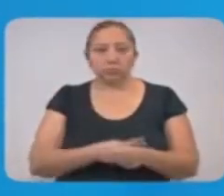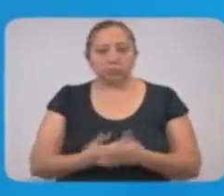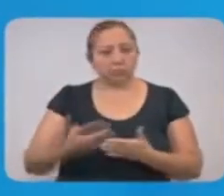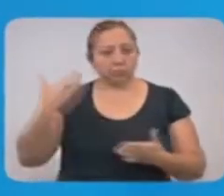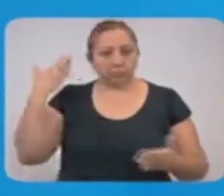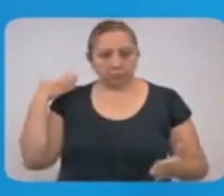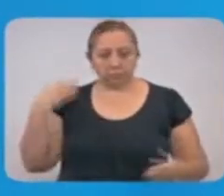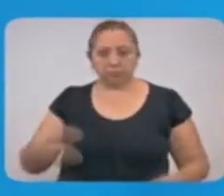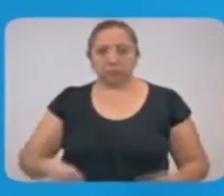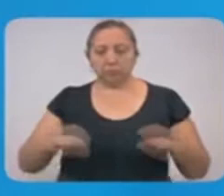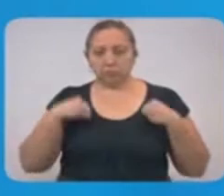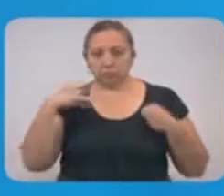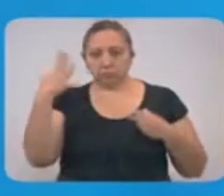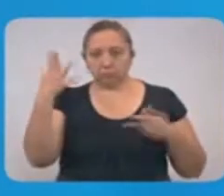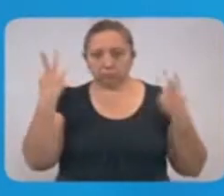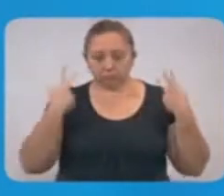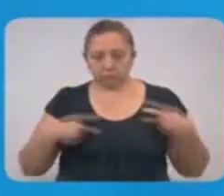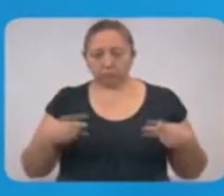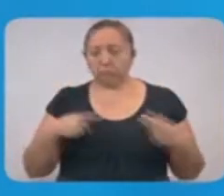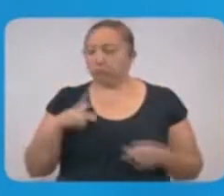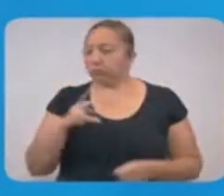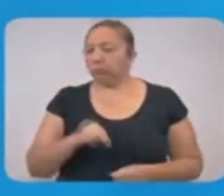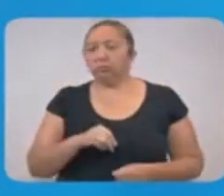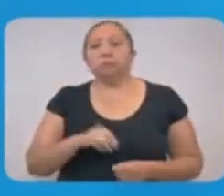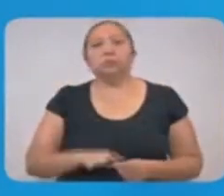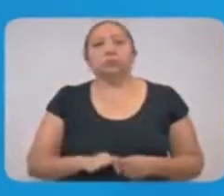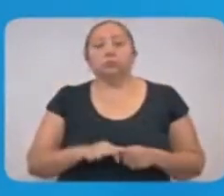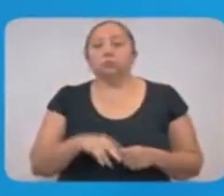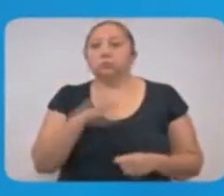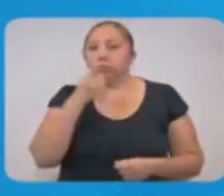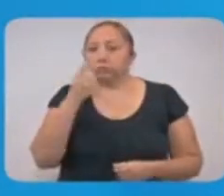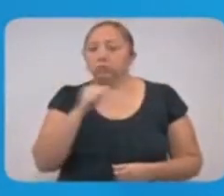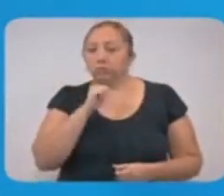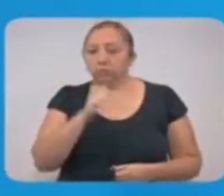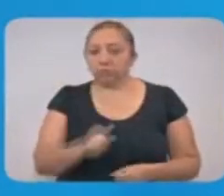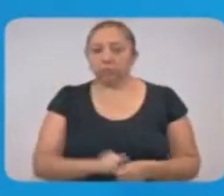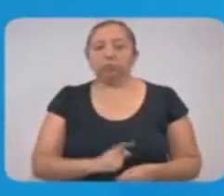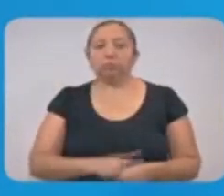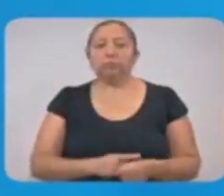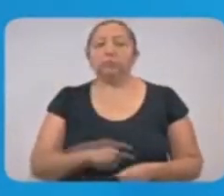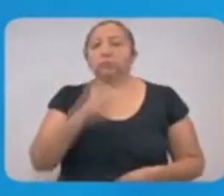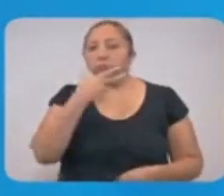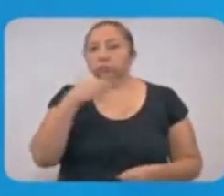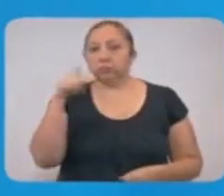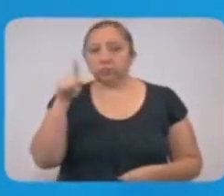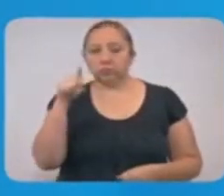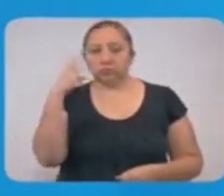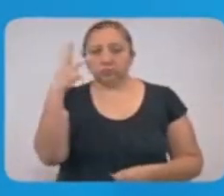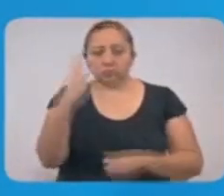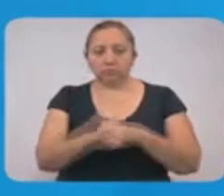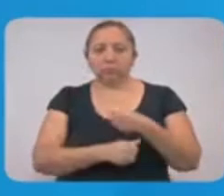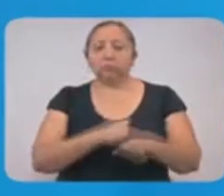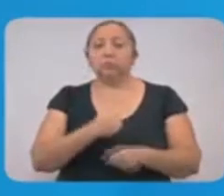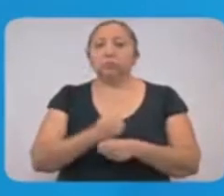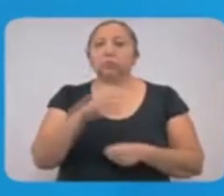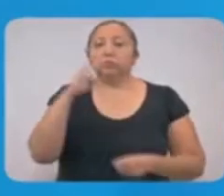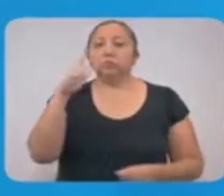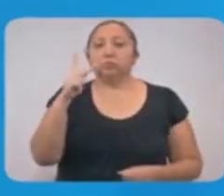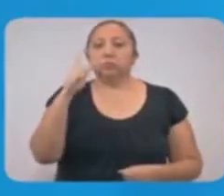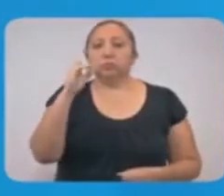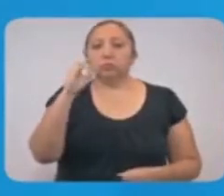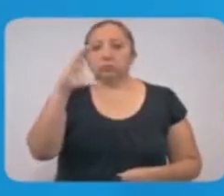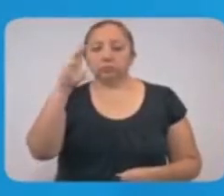previas. Vivía con 5 personas que no presentan síntomas. Hombre de 73 años de Copomá, con